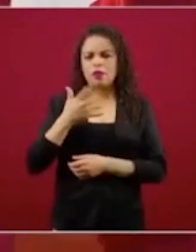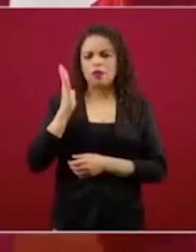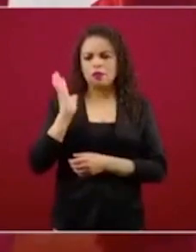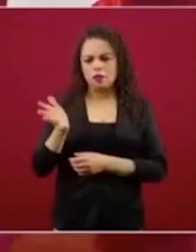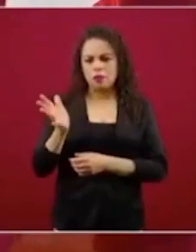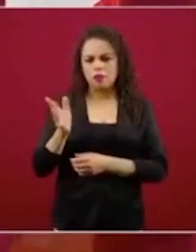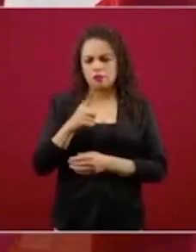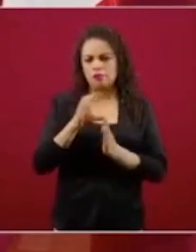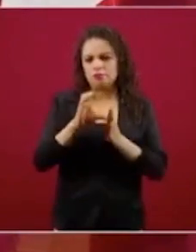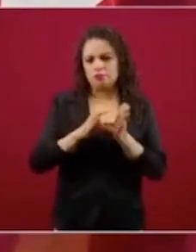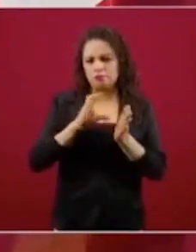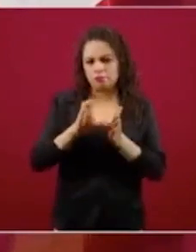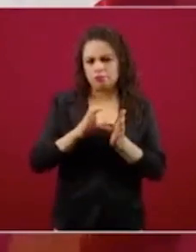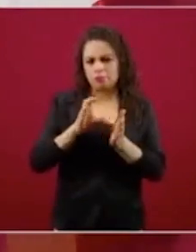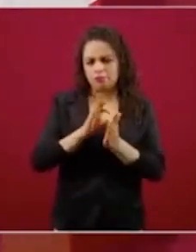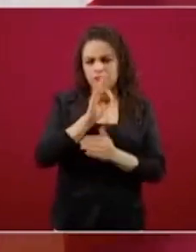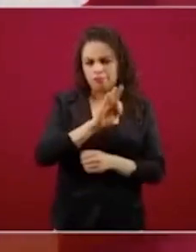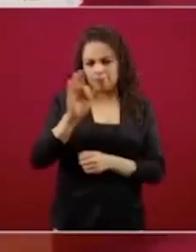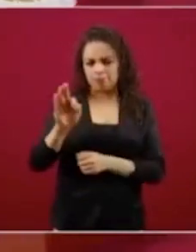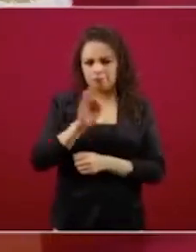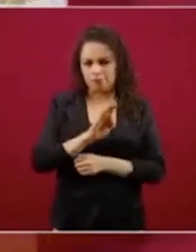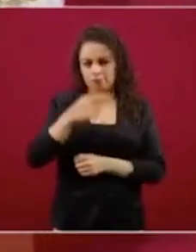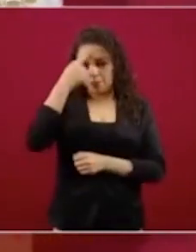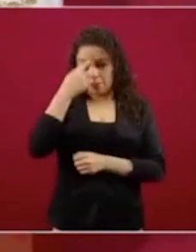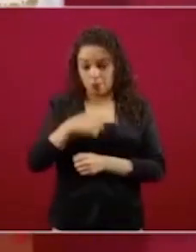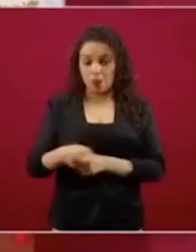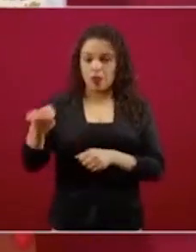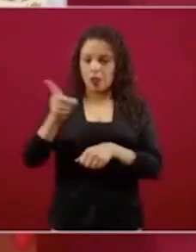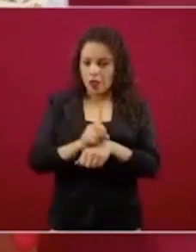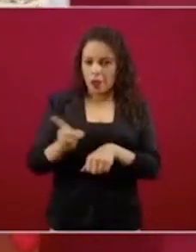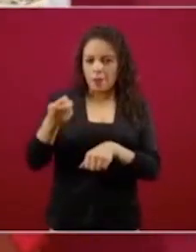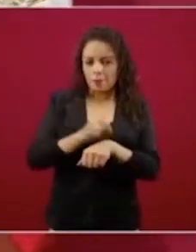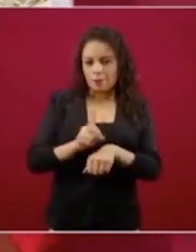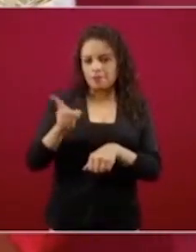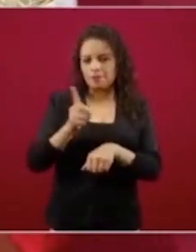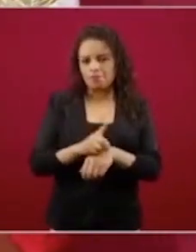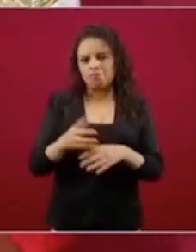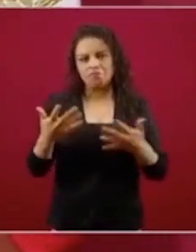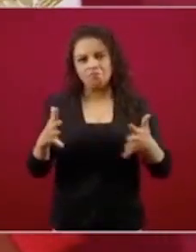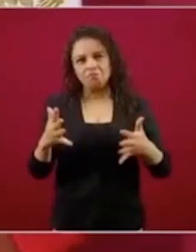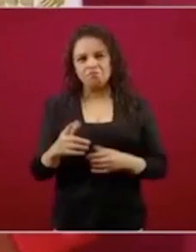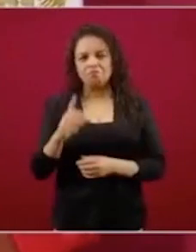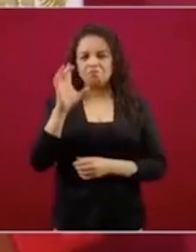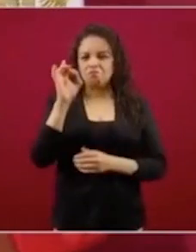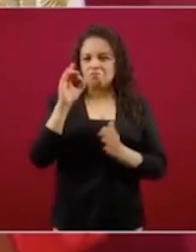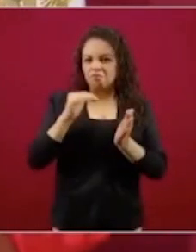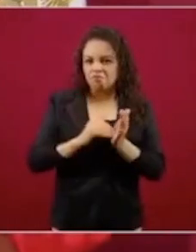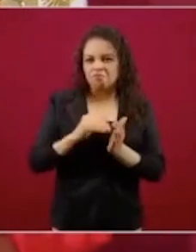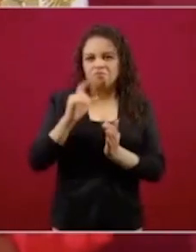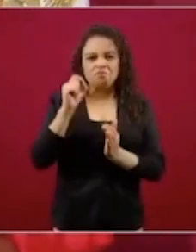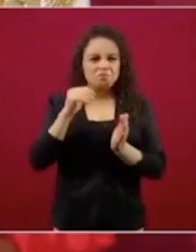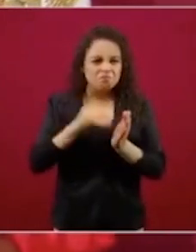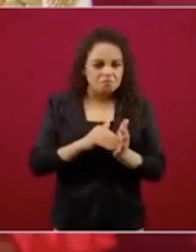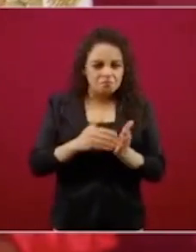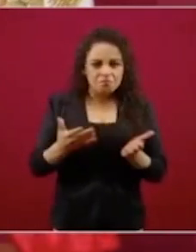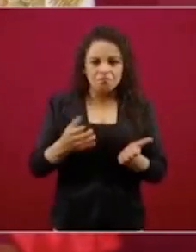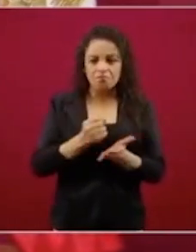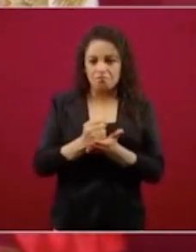que todos los días 20, 30 mil créditos